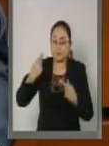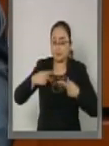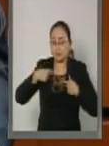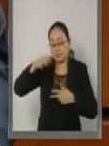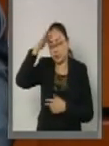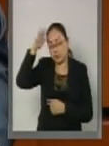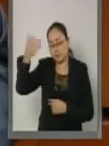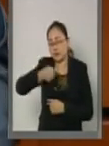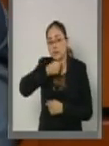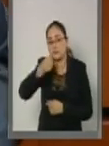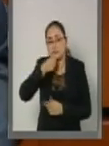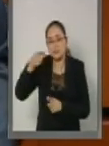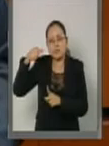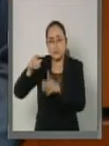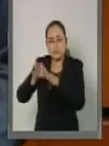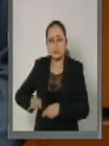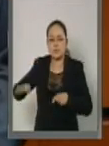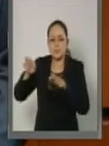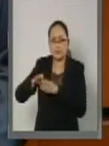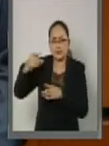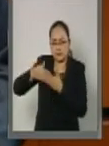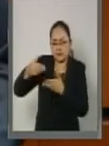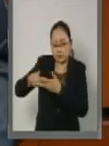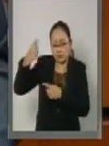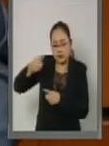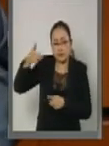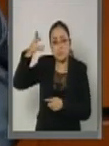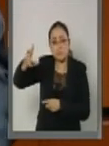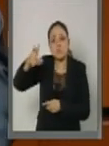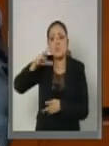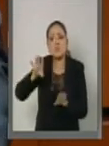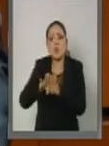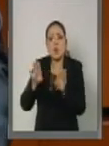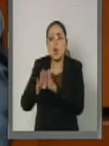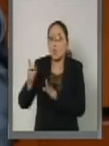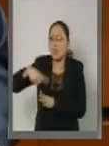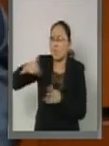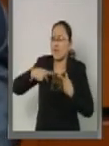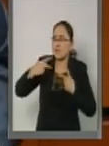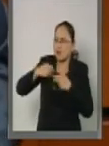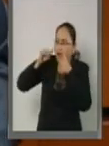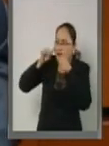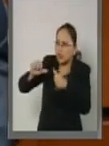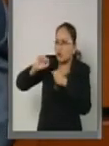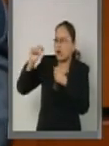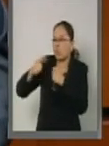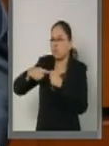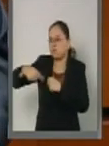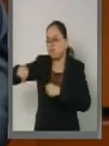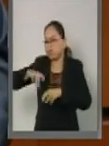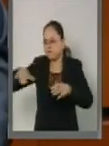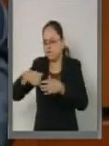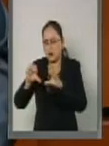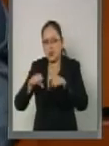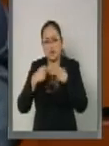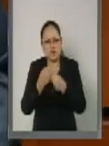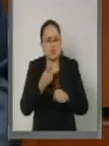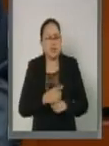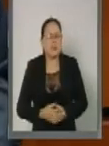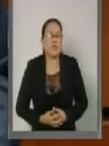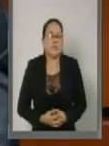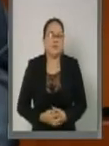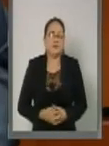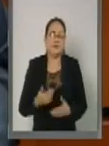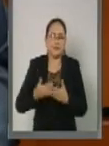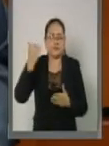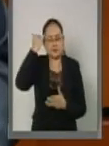al tiempo será fundamental para el trato que reciban de los demás integrantes de la sociedad. La presente